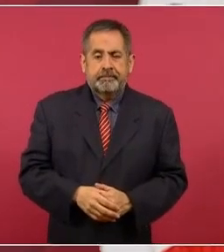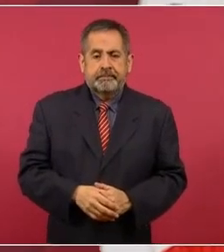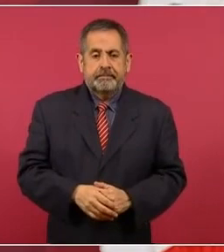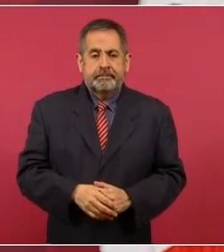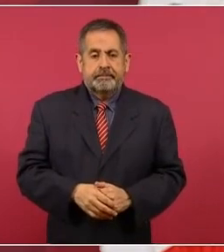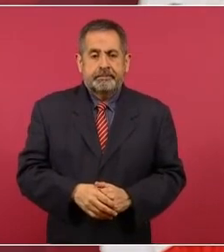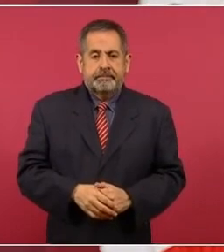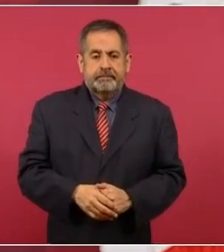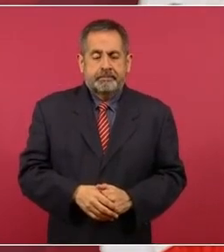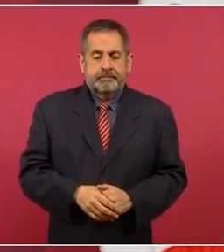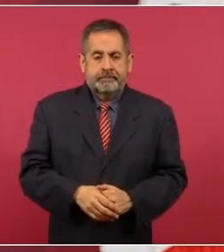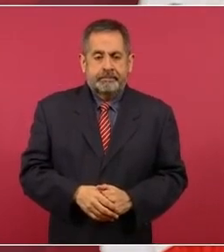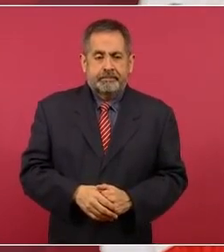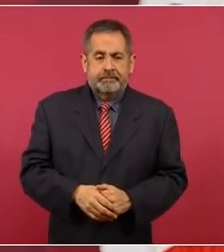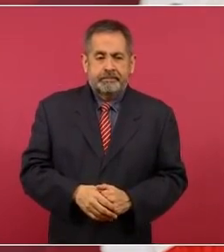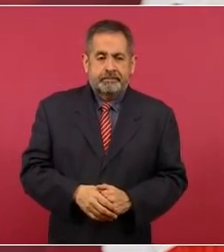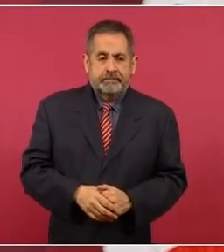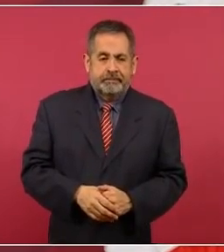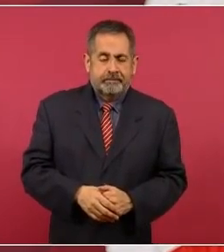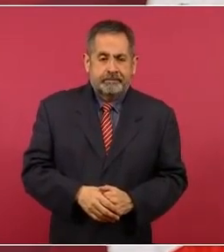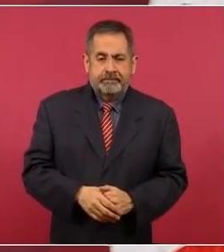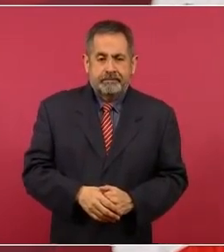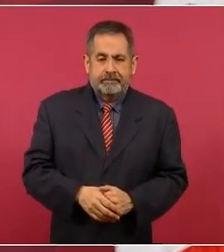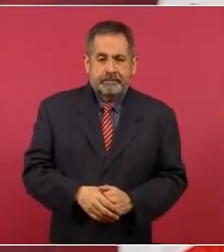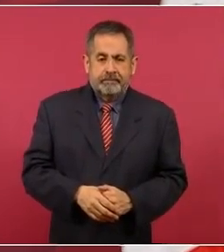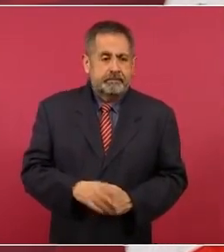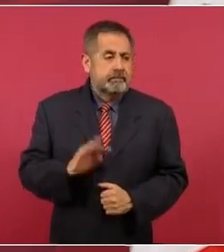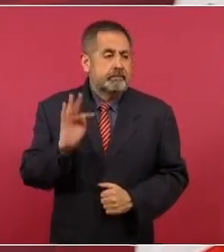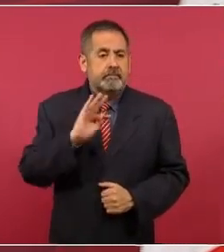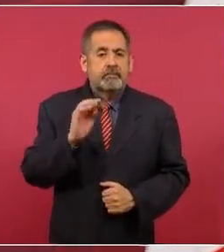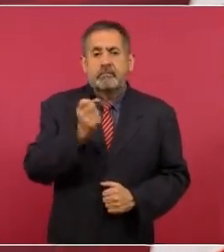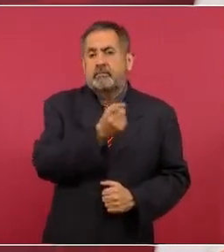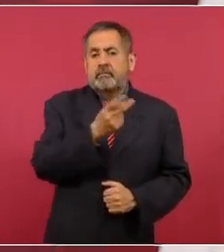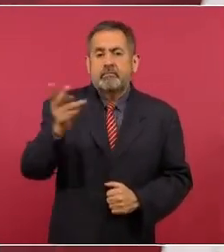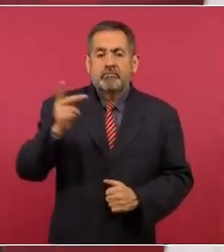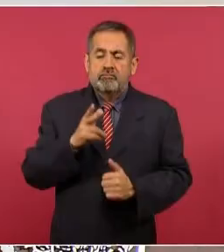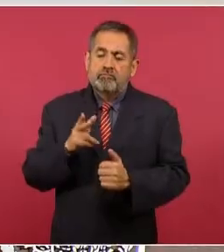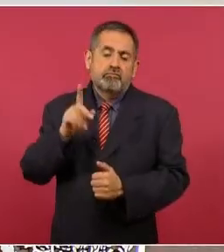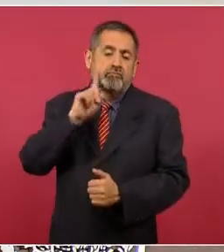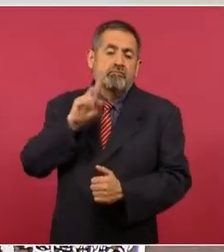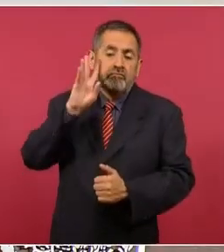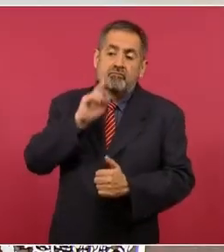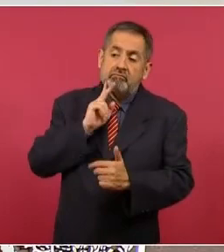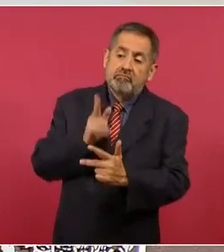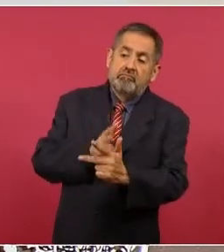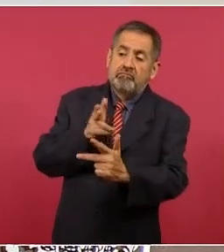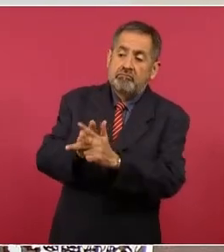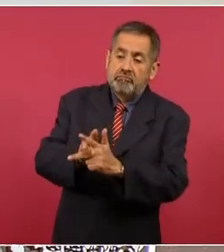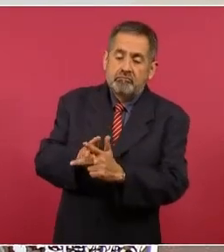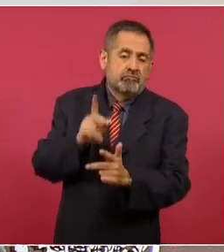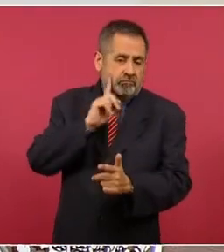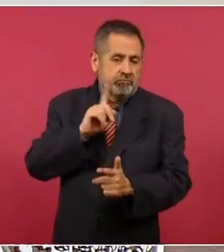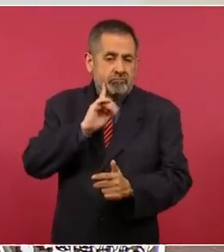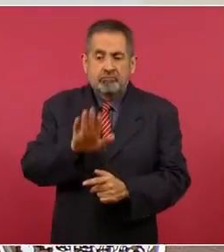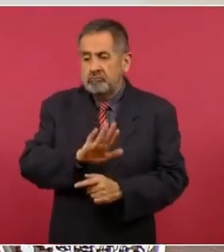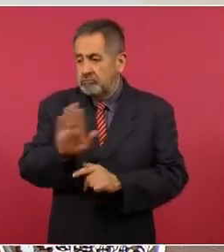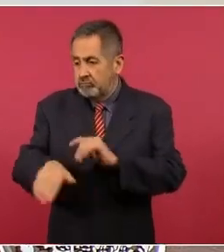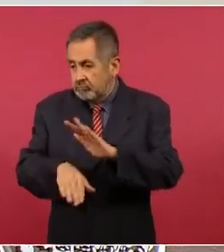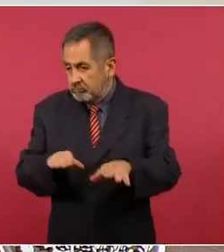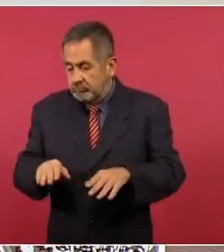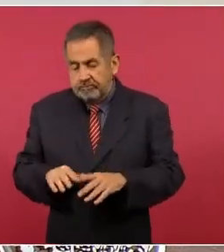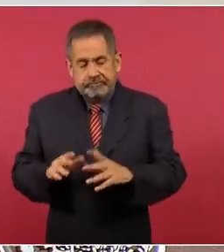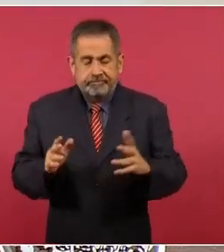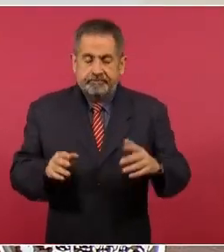En el caso de los feminicidios, hace